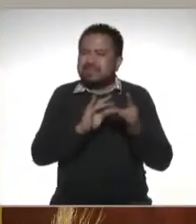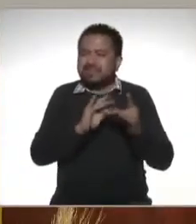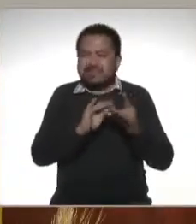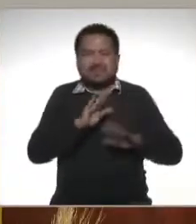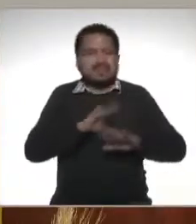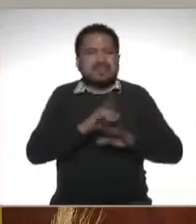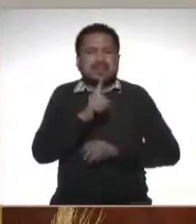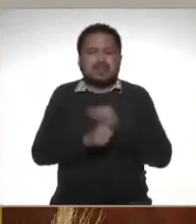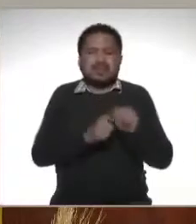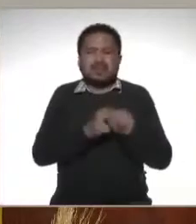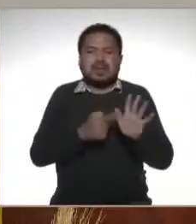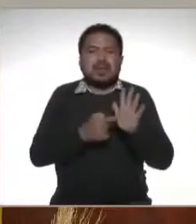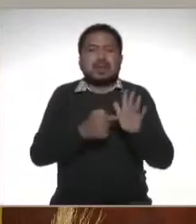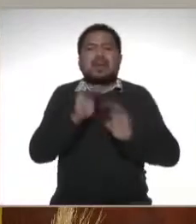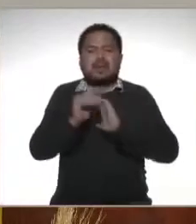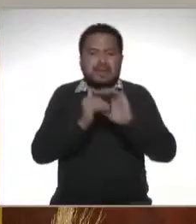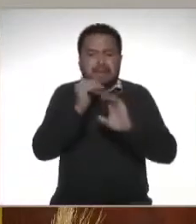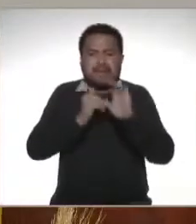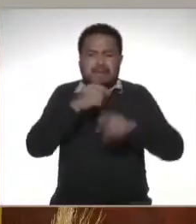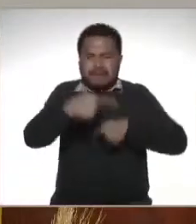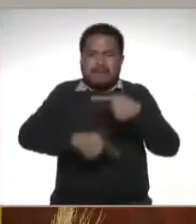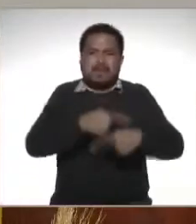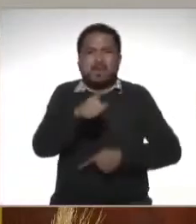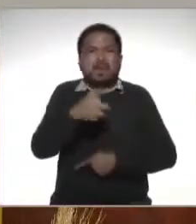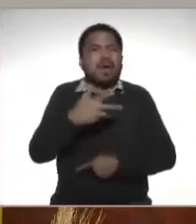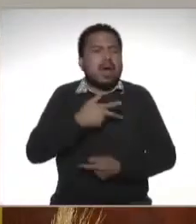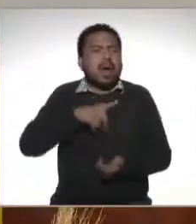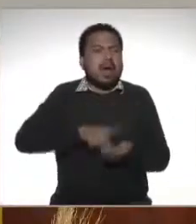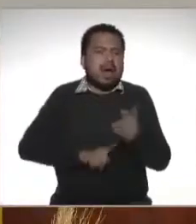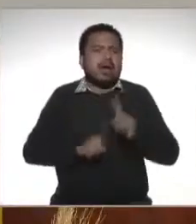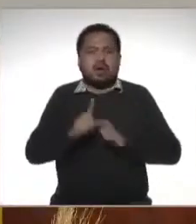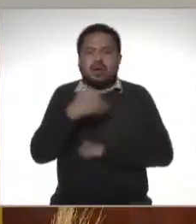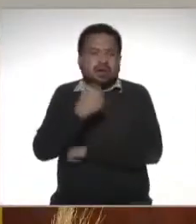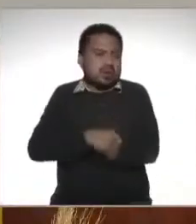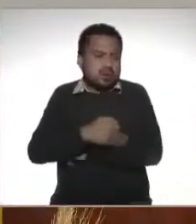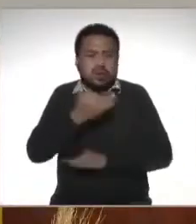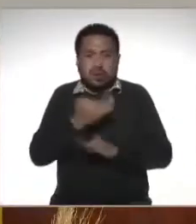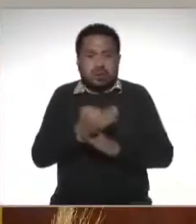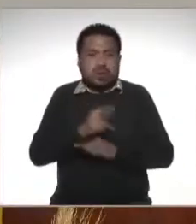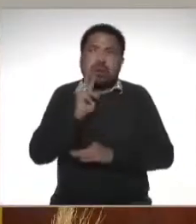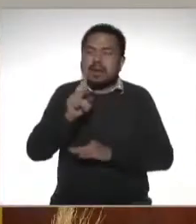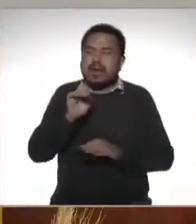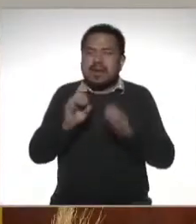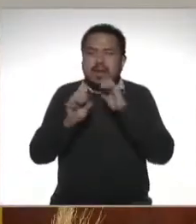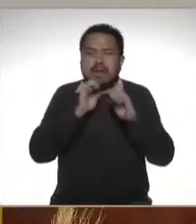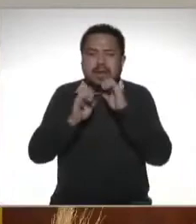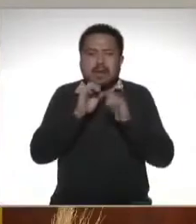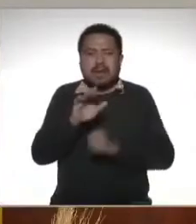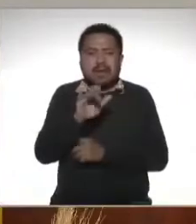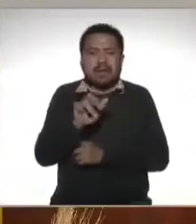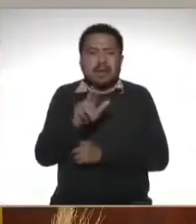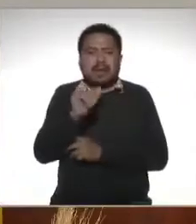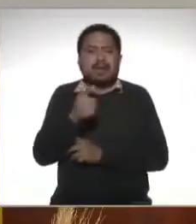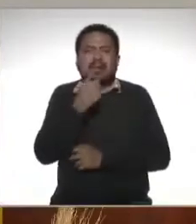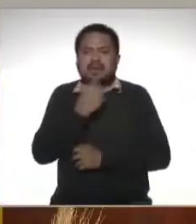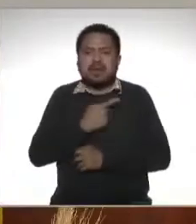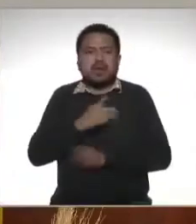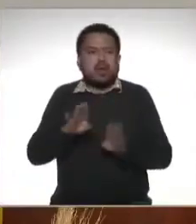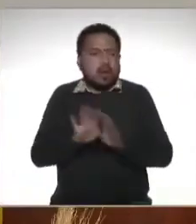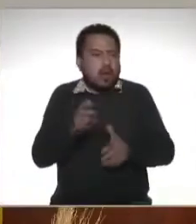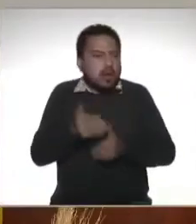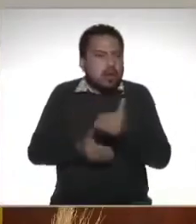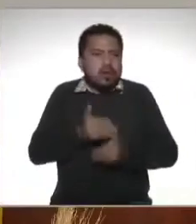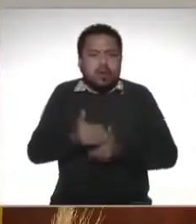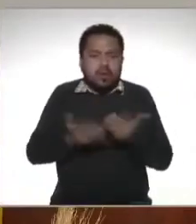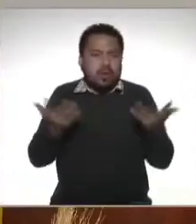declaración anual váyanos mandando las preguntas que ustedes tengan y por lo mientras vamos a ver esta entrevista con Clara Ferreira que nos habla de los pasos